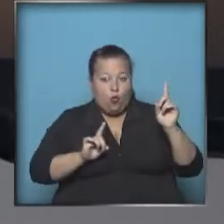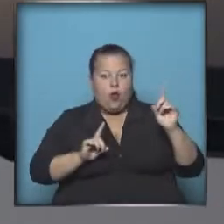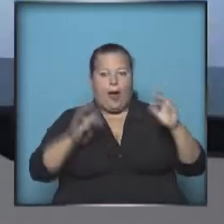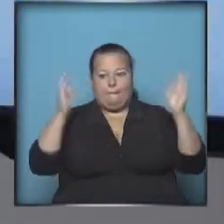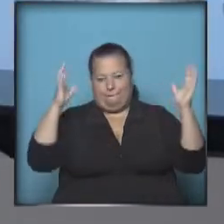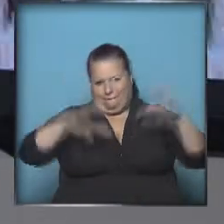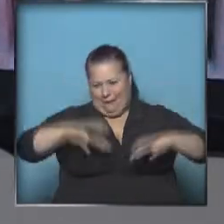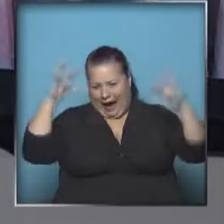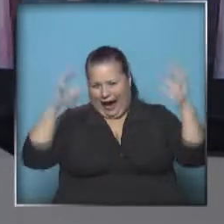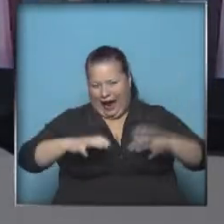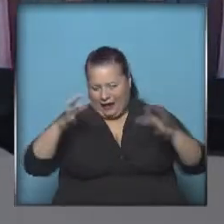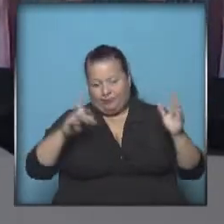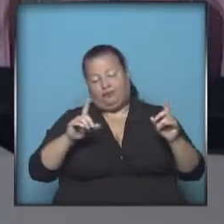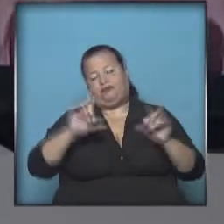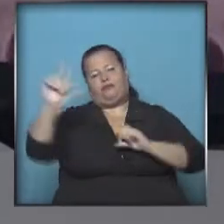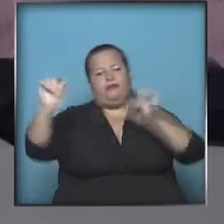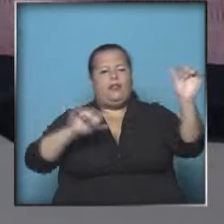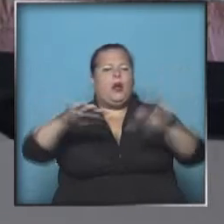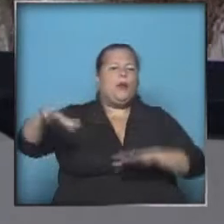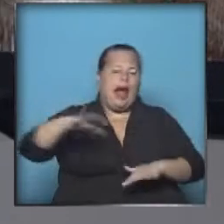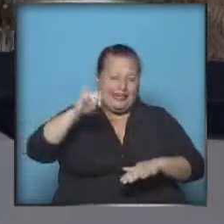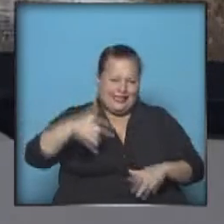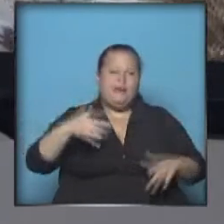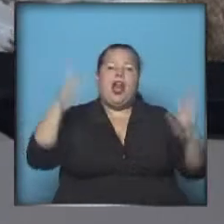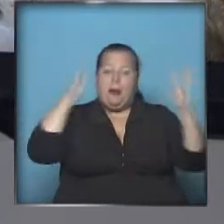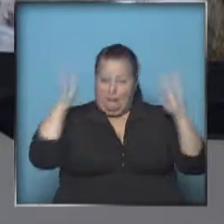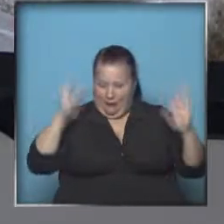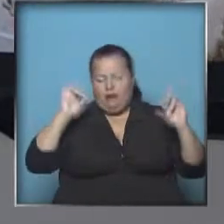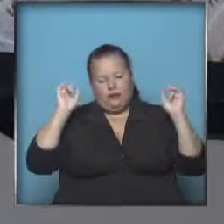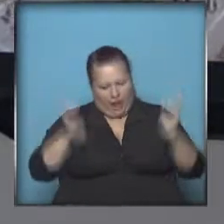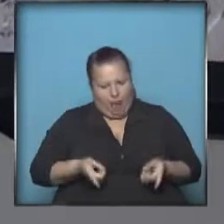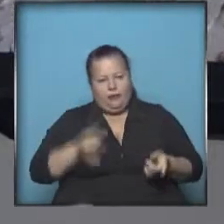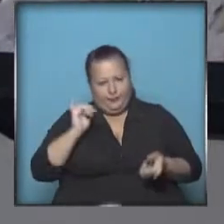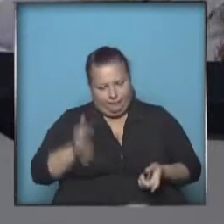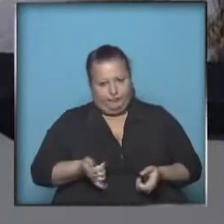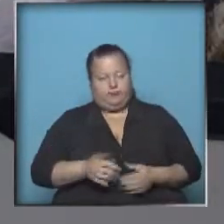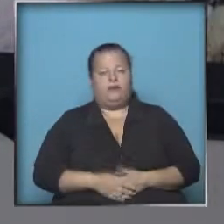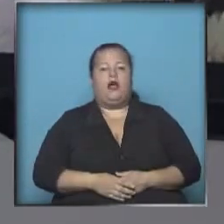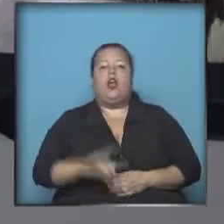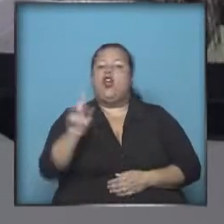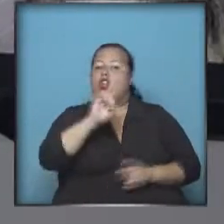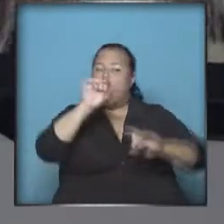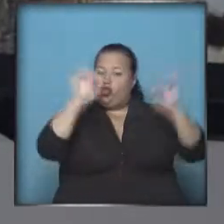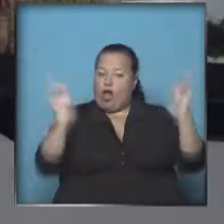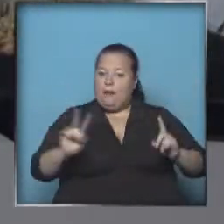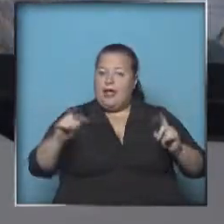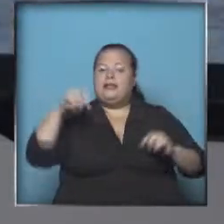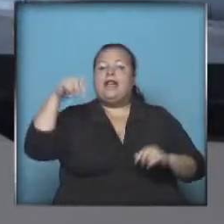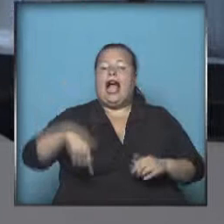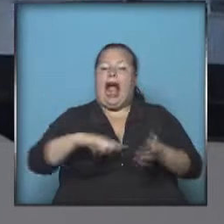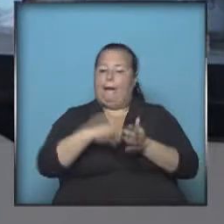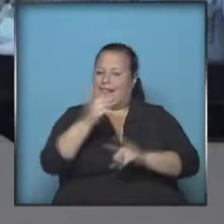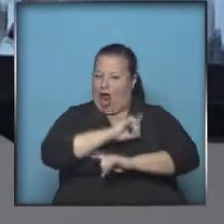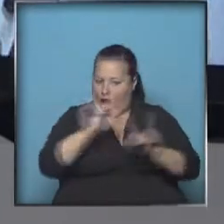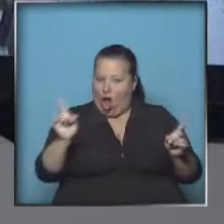fuertes. ¿Aisladas? Sí, aisladas. ¿Pero fuertes? Sí, fuertes. No esperamos tormentas fuertes para la